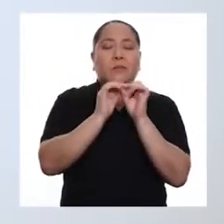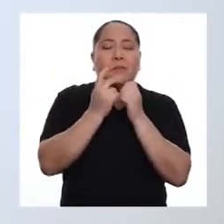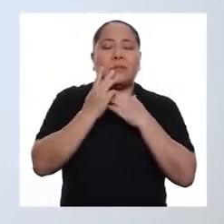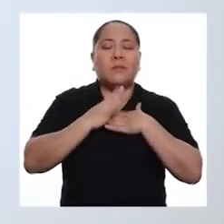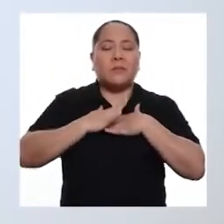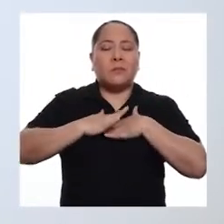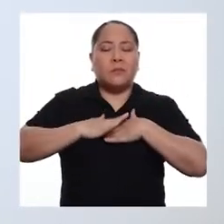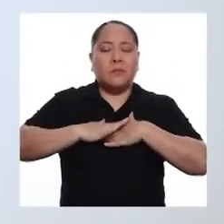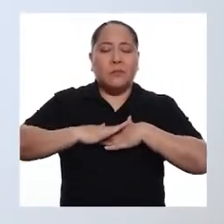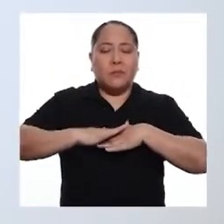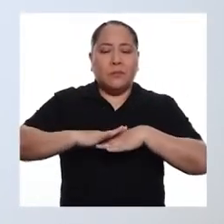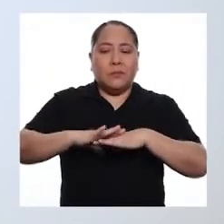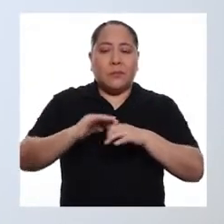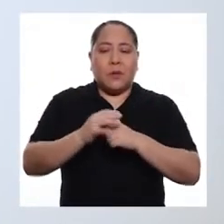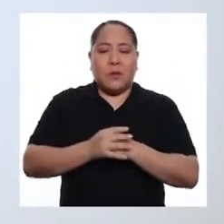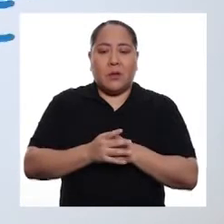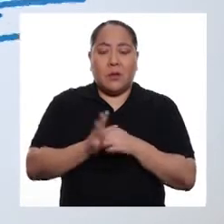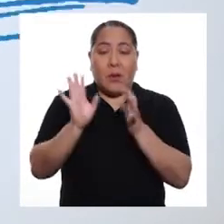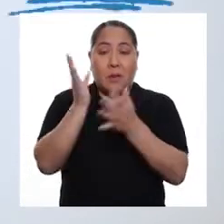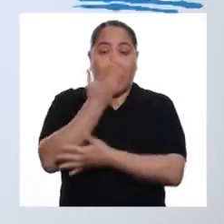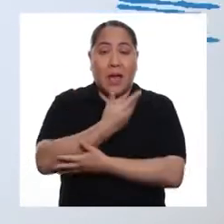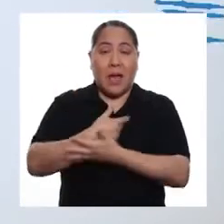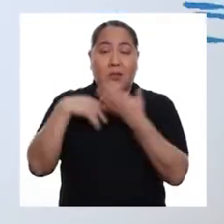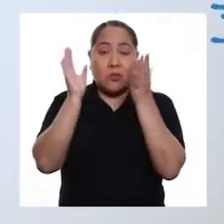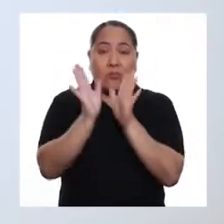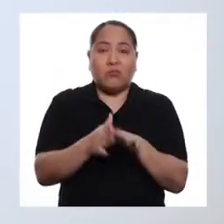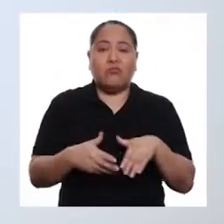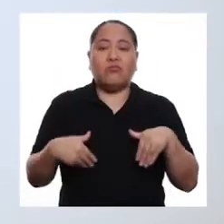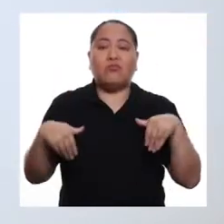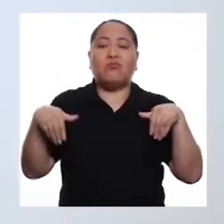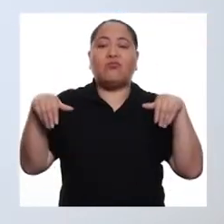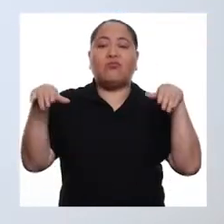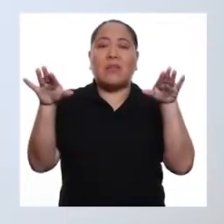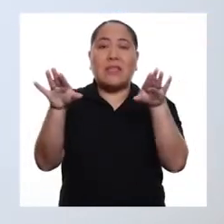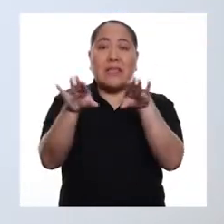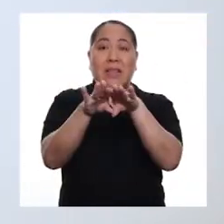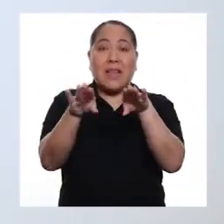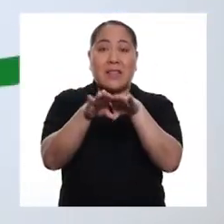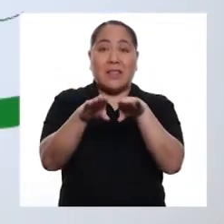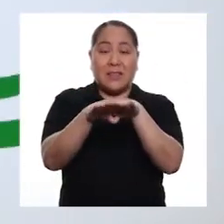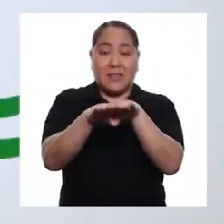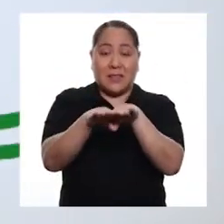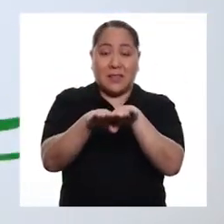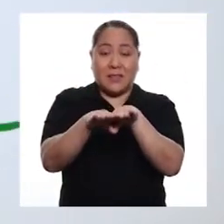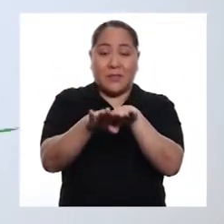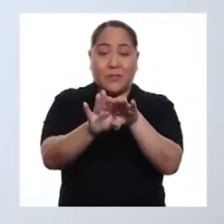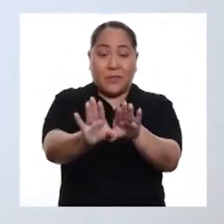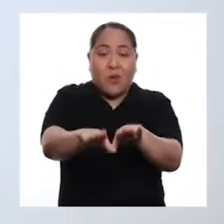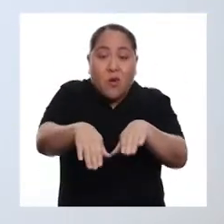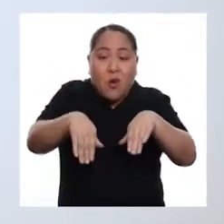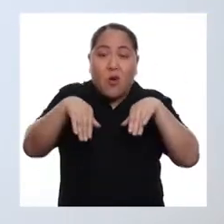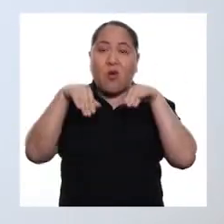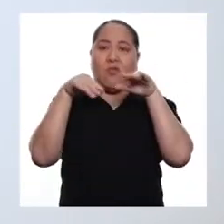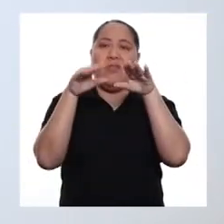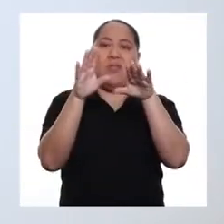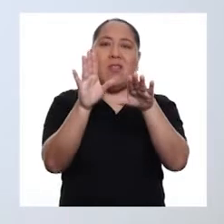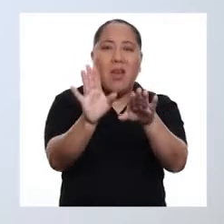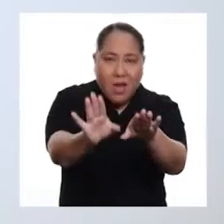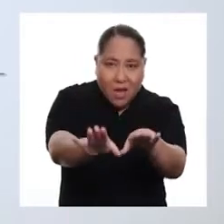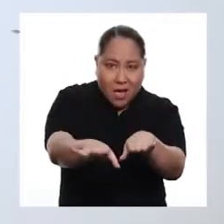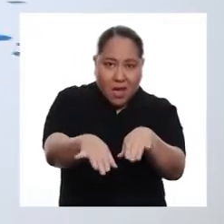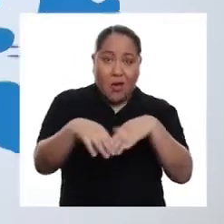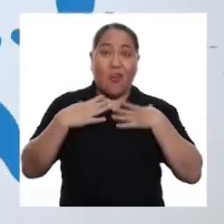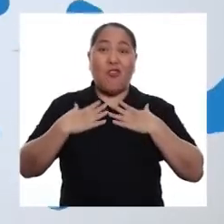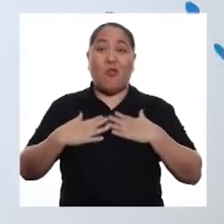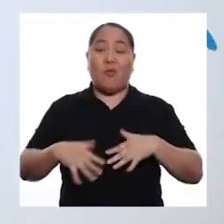estirarnos. Eso. Ahora vamos a estirar nuestros brazos hacia adelante, ondeando como si